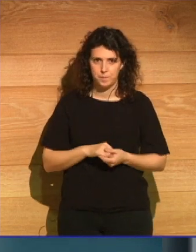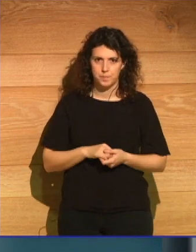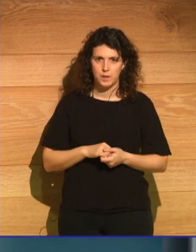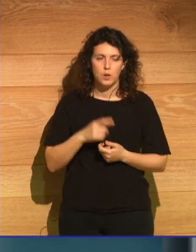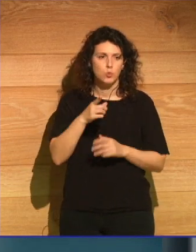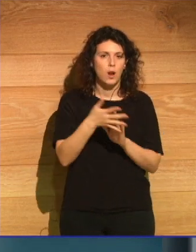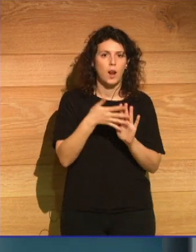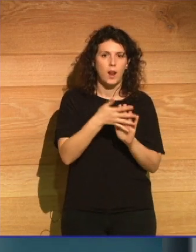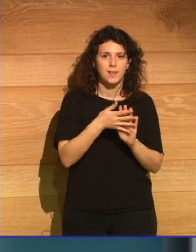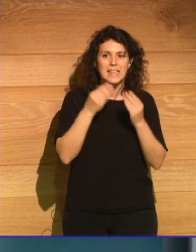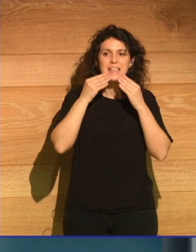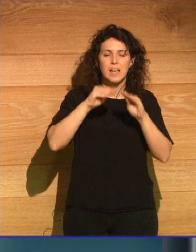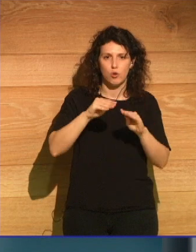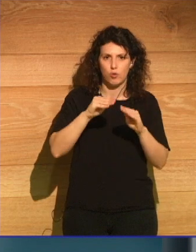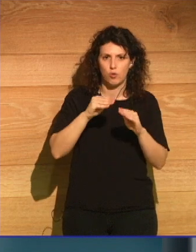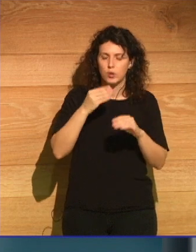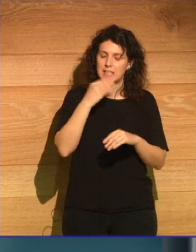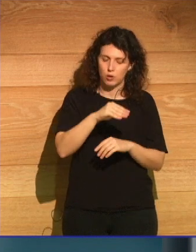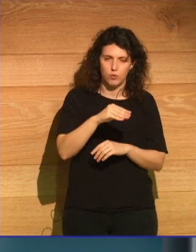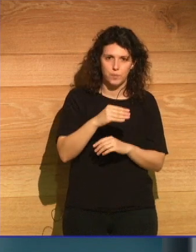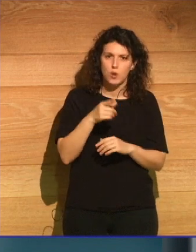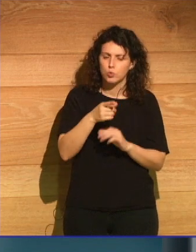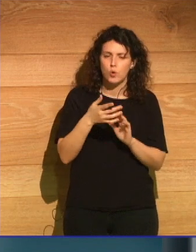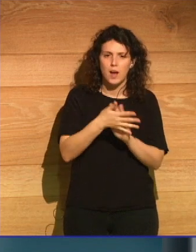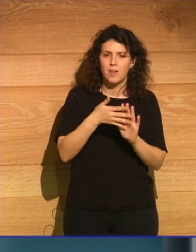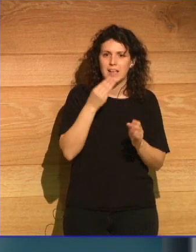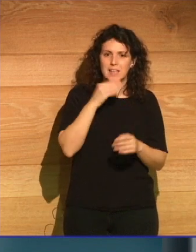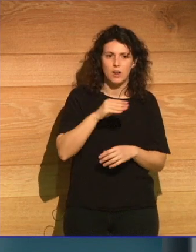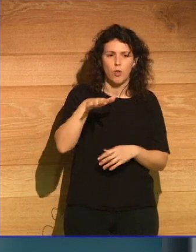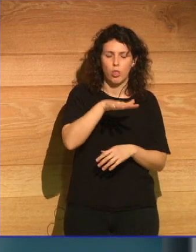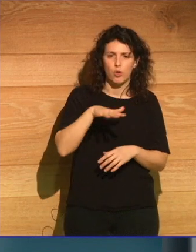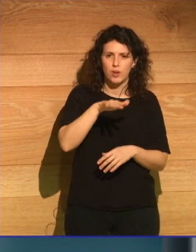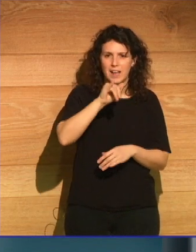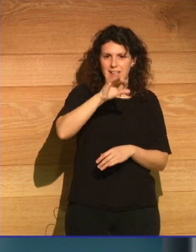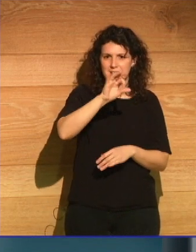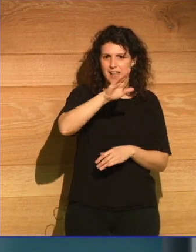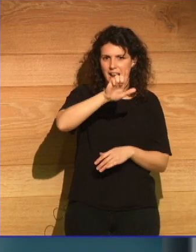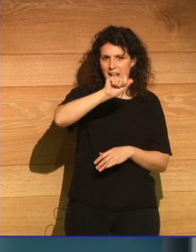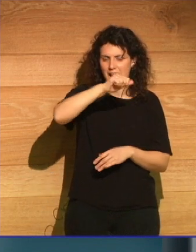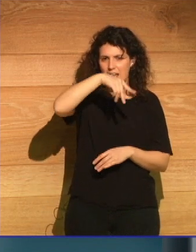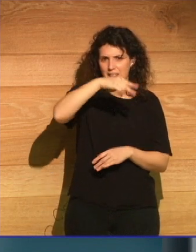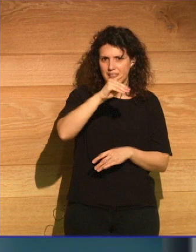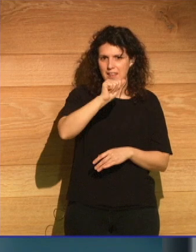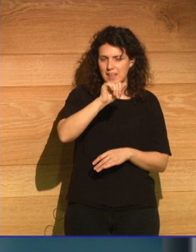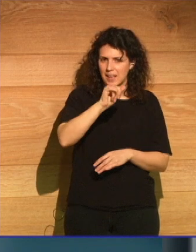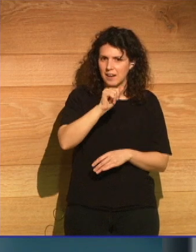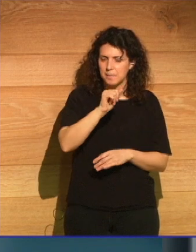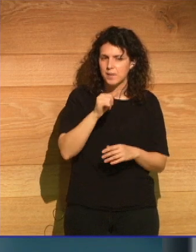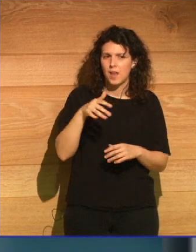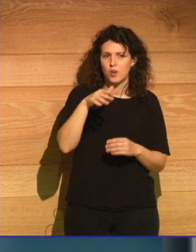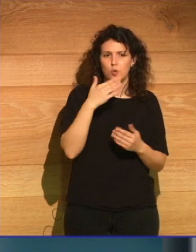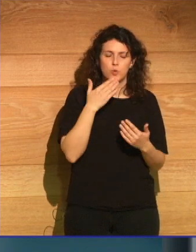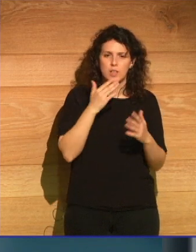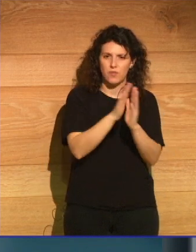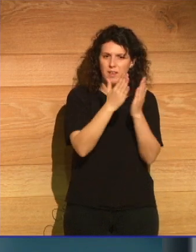hablas del hielo que está en Islandia o en la Antártida como una especie de